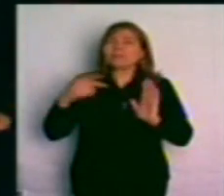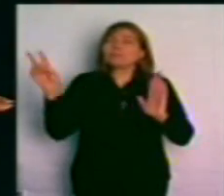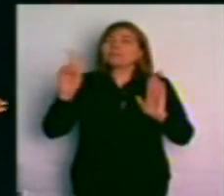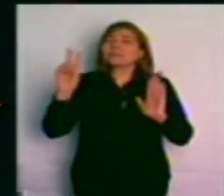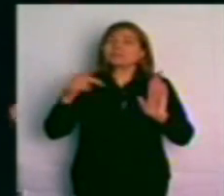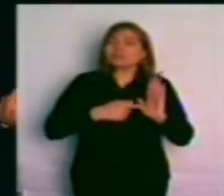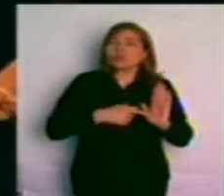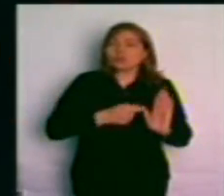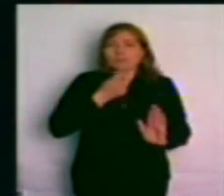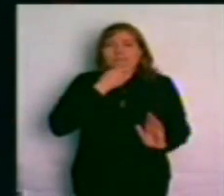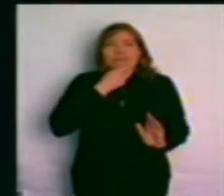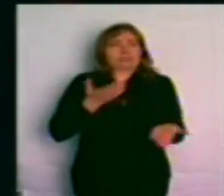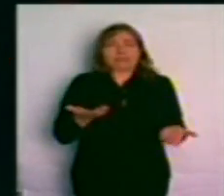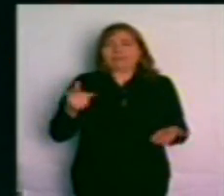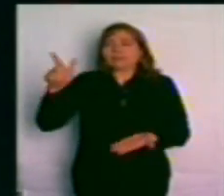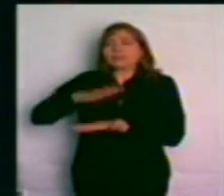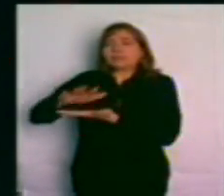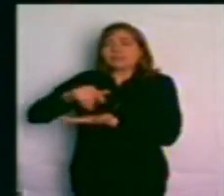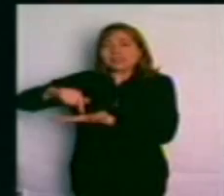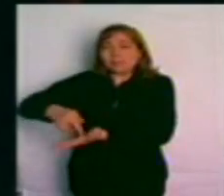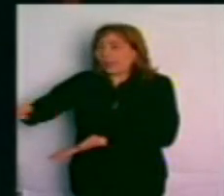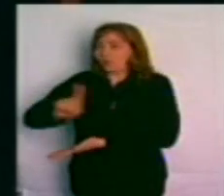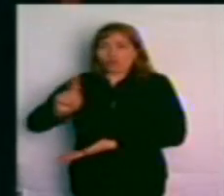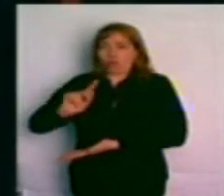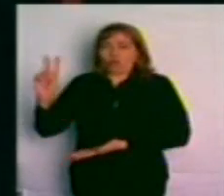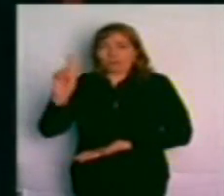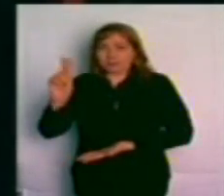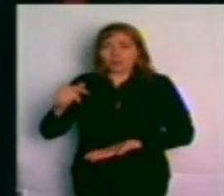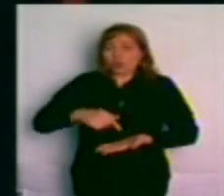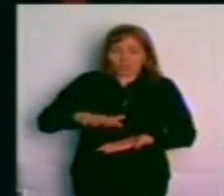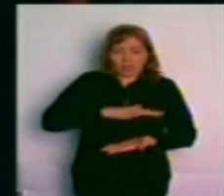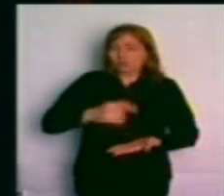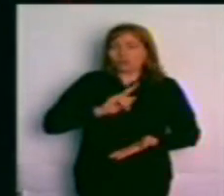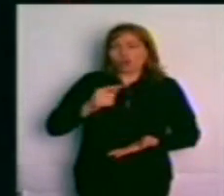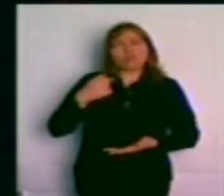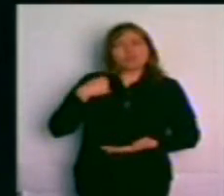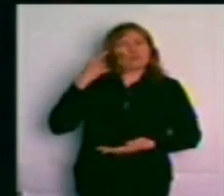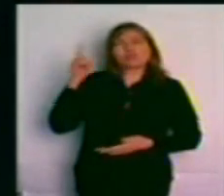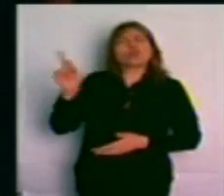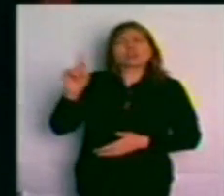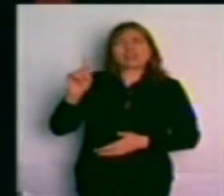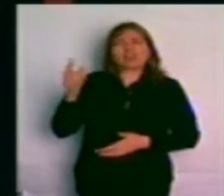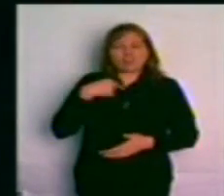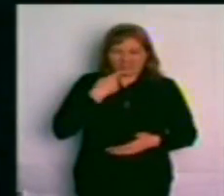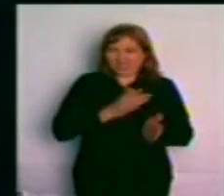ni que lo hagamos en la ciudad de Buenos Aires, ni que tampoco lo hagamos. Yo no le creo, yo no le creo. Yo estoy segura